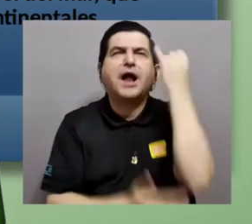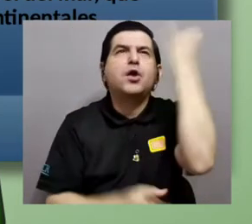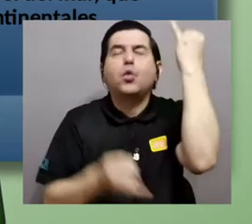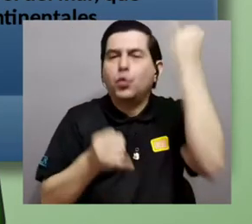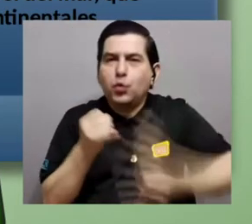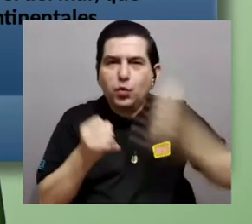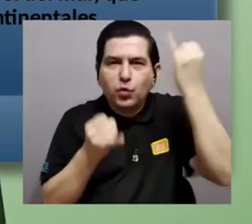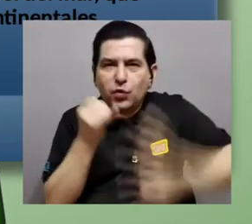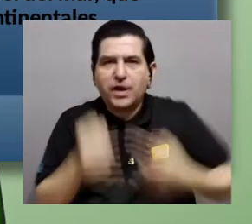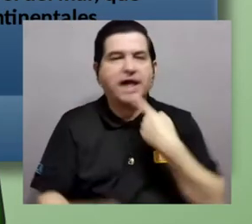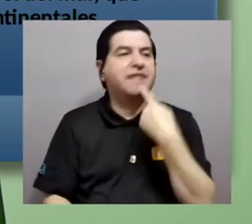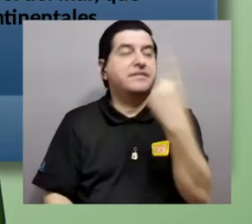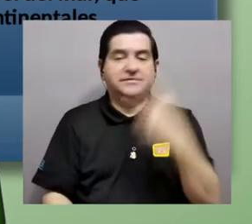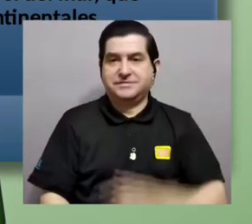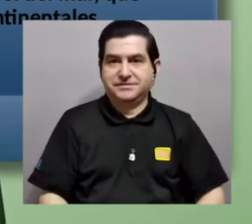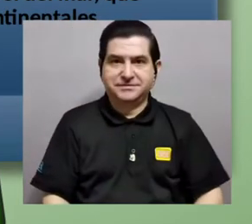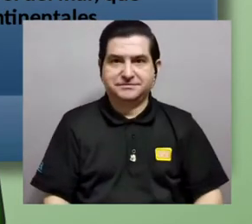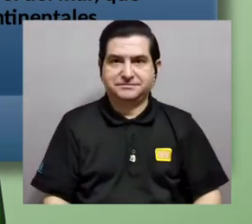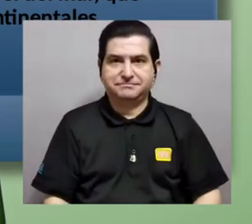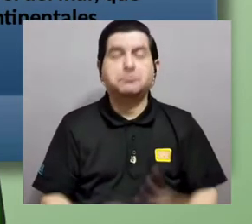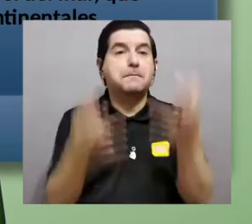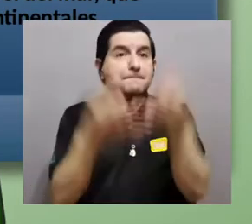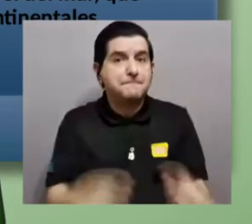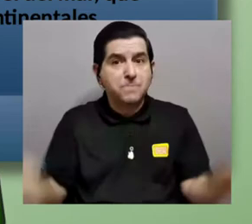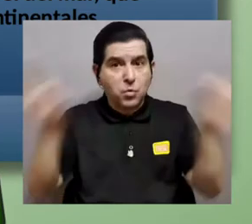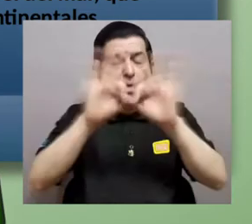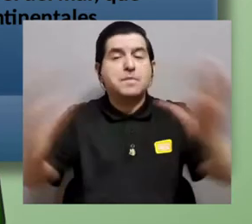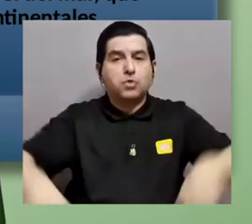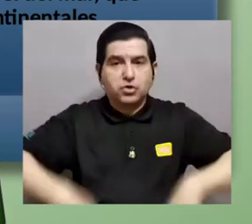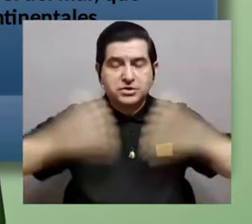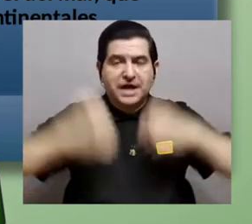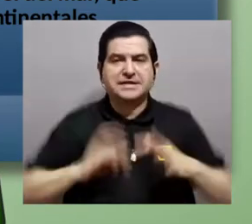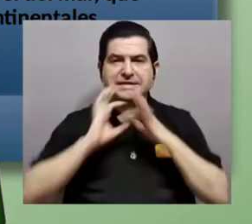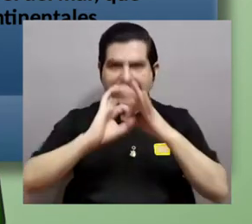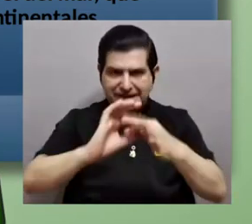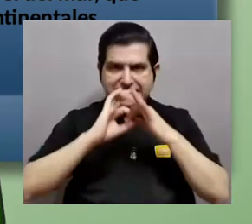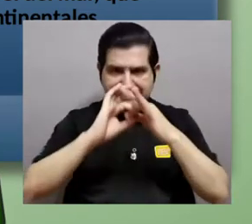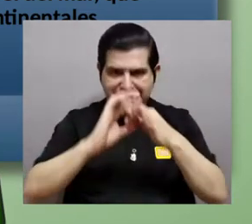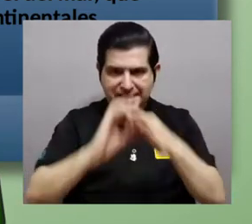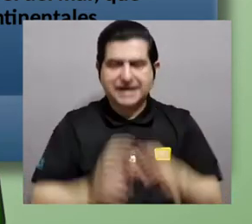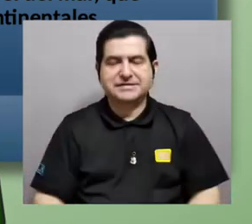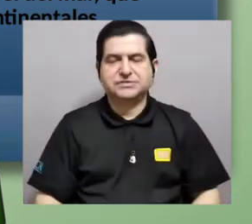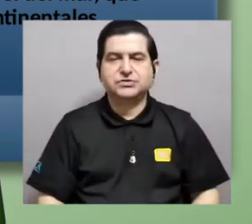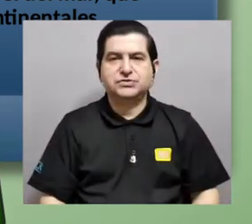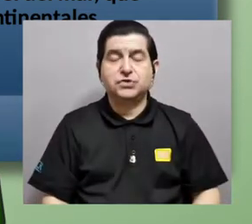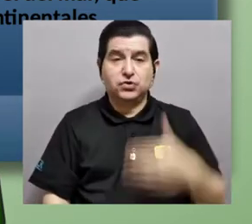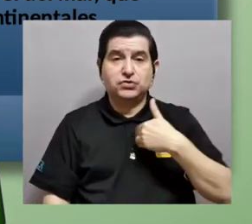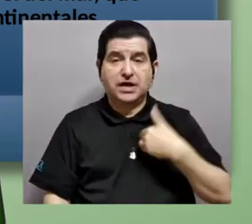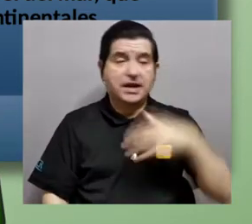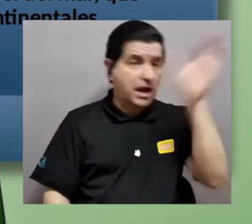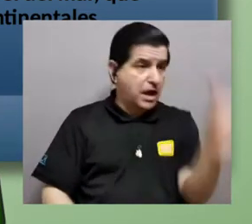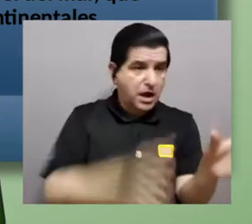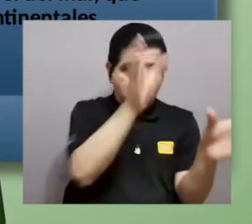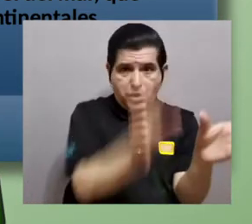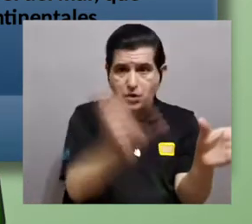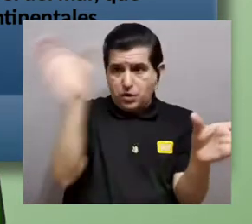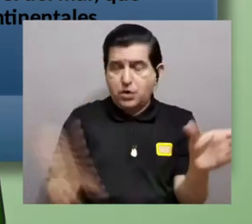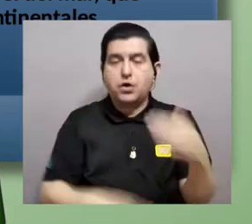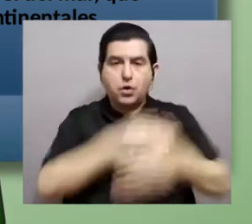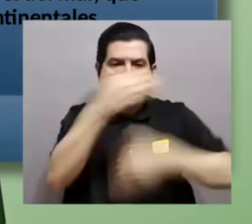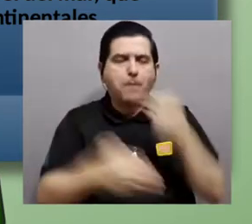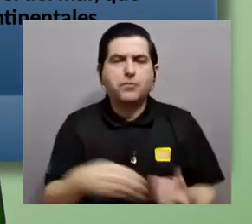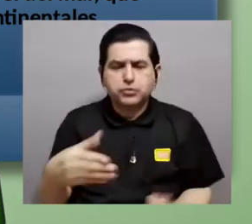Algunas conclusiones les puedo mencionar. que lo importante es que existe una estrecha relación entre la configuración de los continentes con